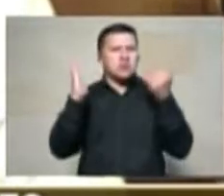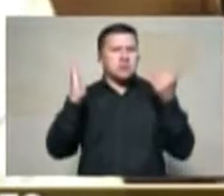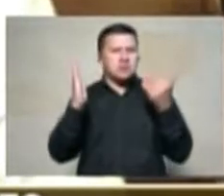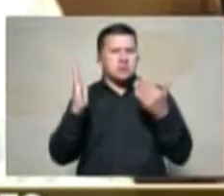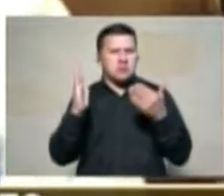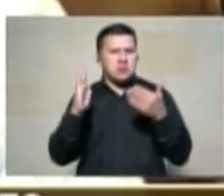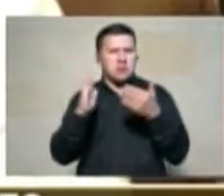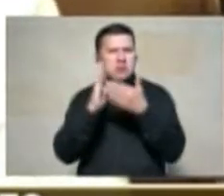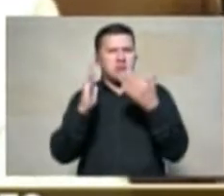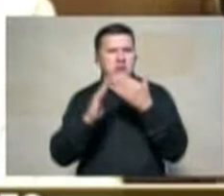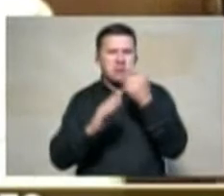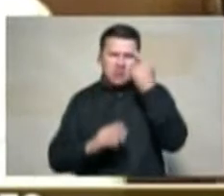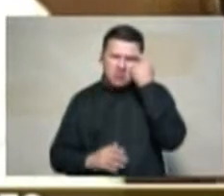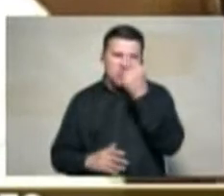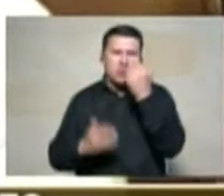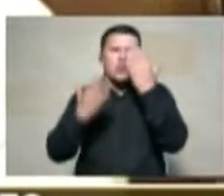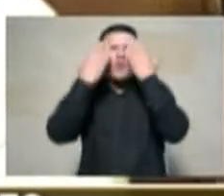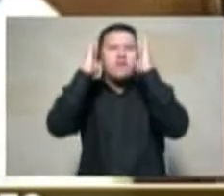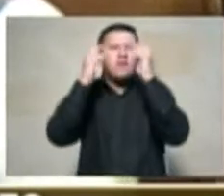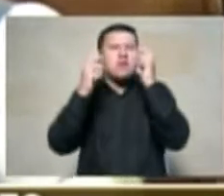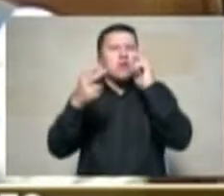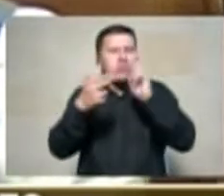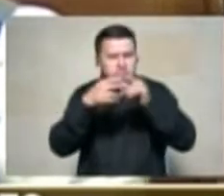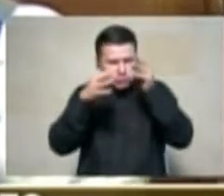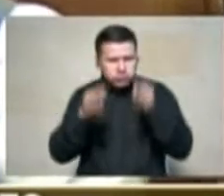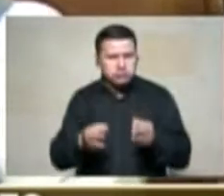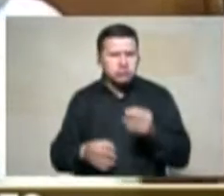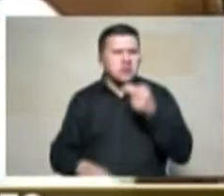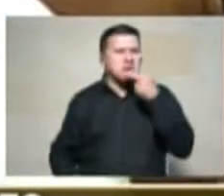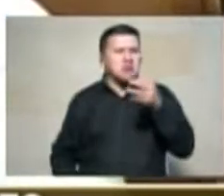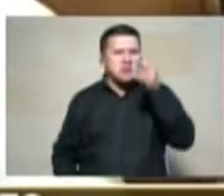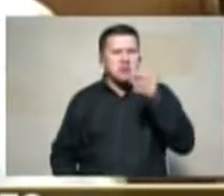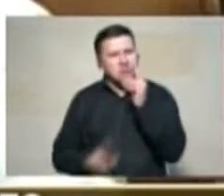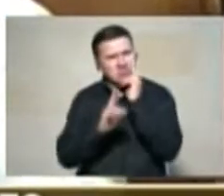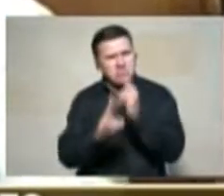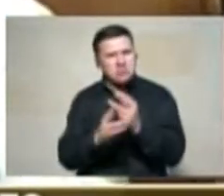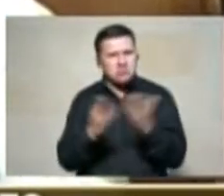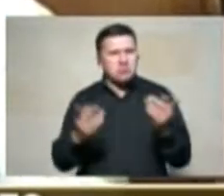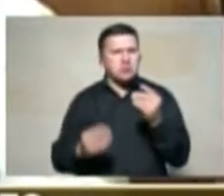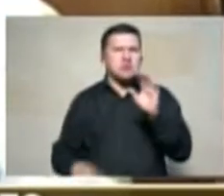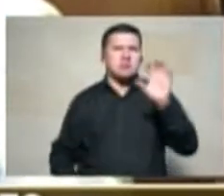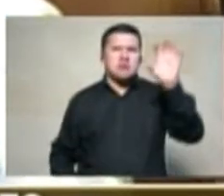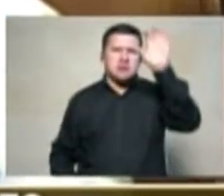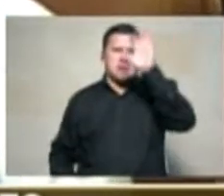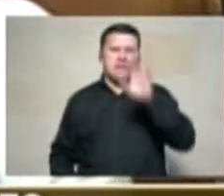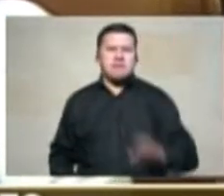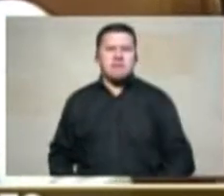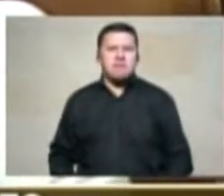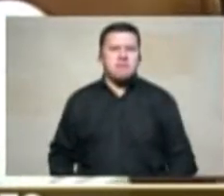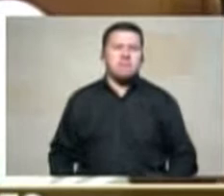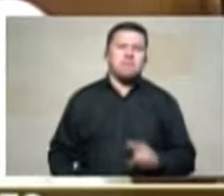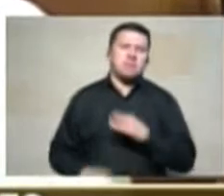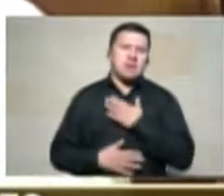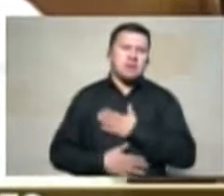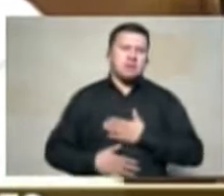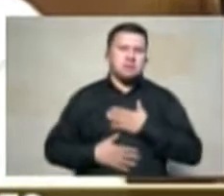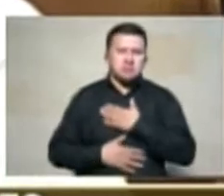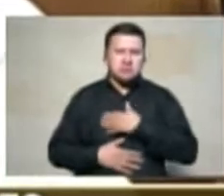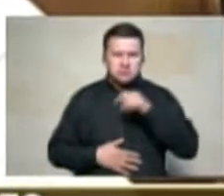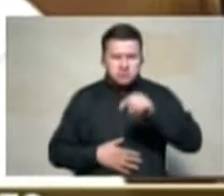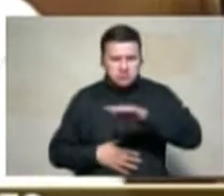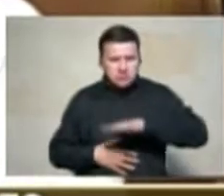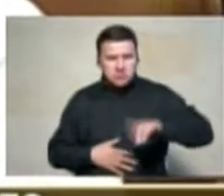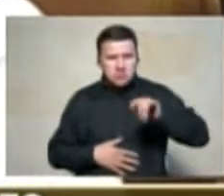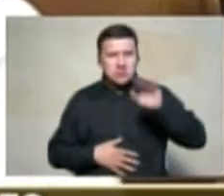terrorista y se desconoce una verdad histórica reconocida por muchos países y es que desafortunadamente en